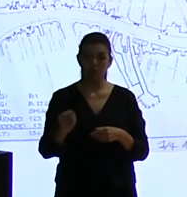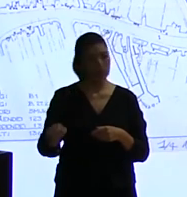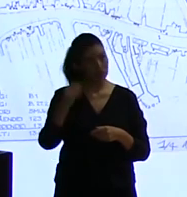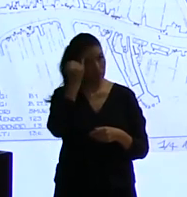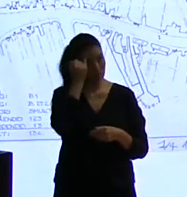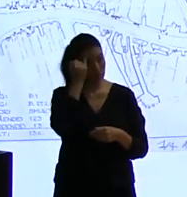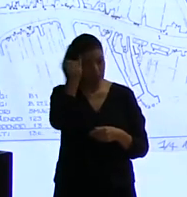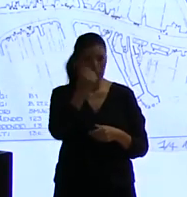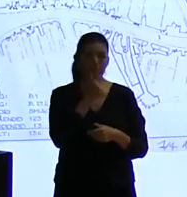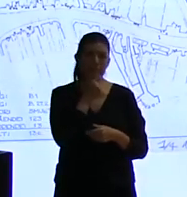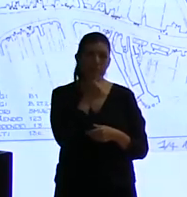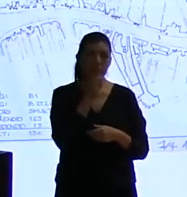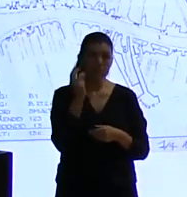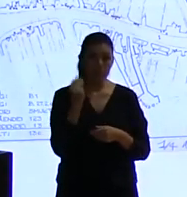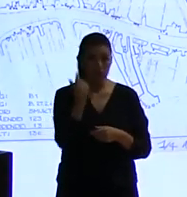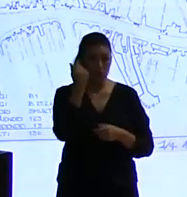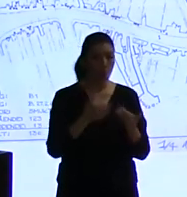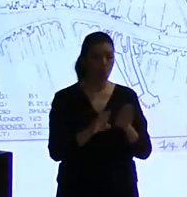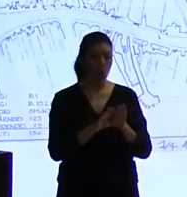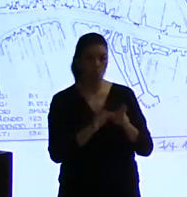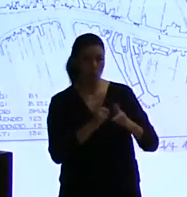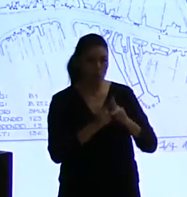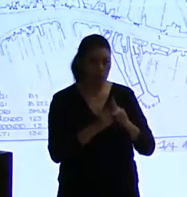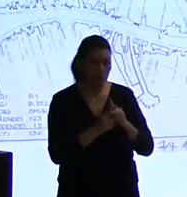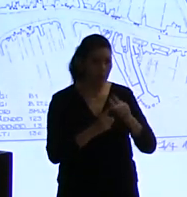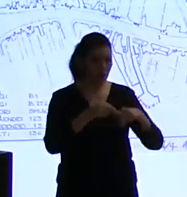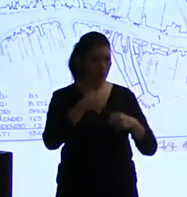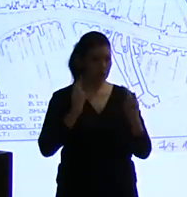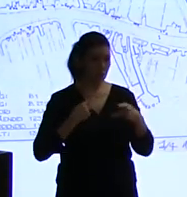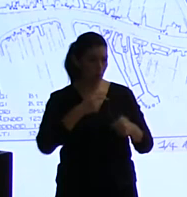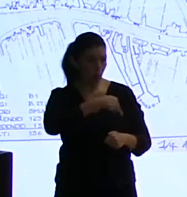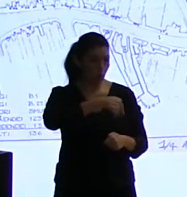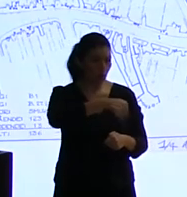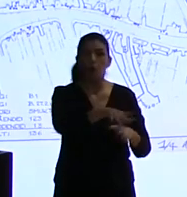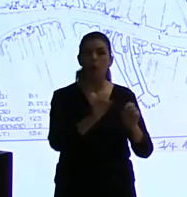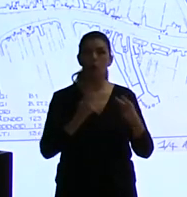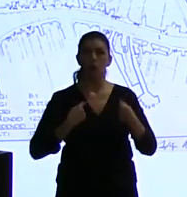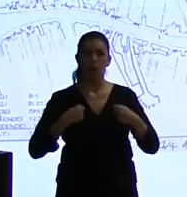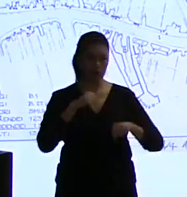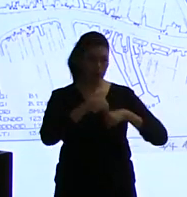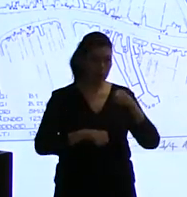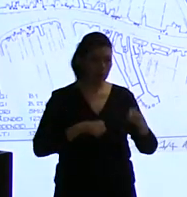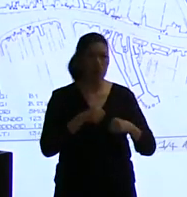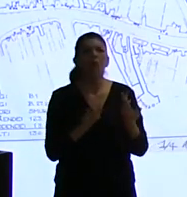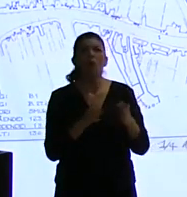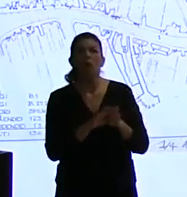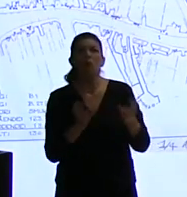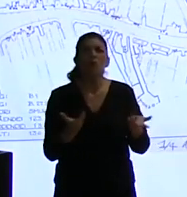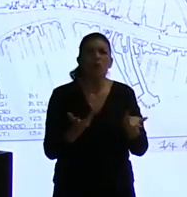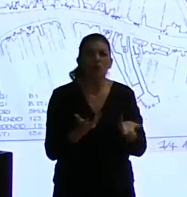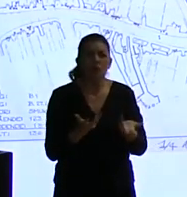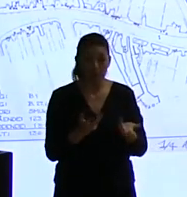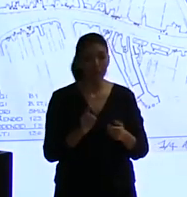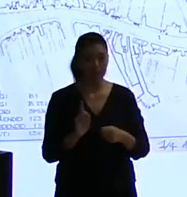los ingenieros de tráfico. Ingenieros de tráfico han ido contando coches por 50 años. Y al fin y cabo, lo